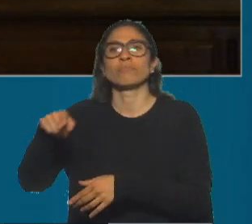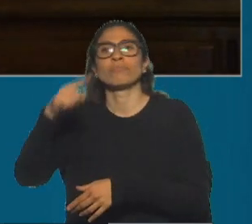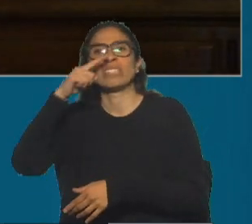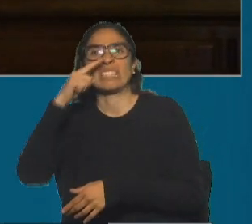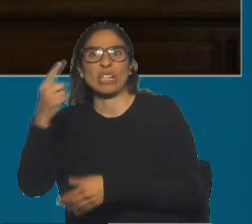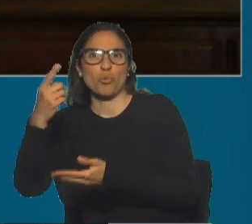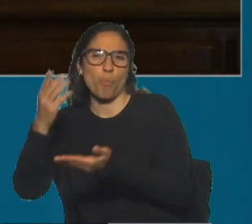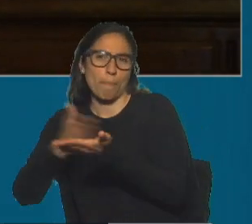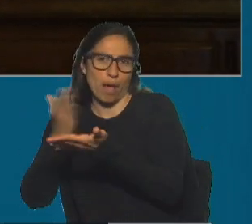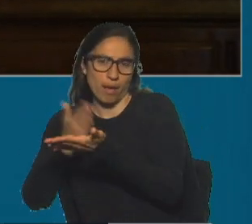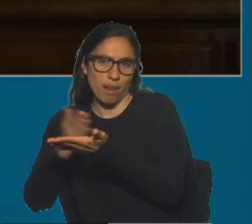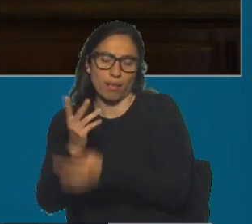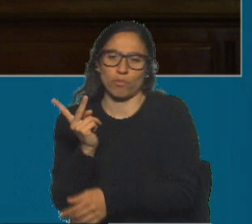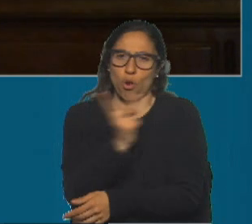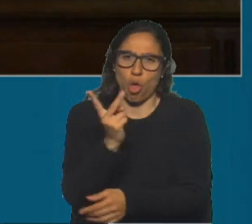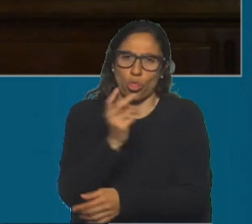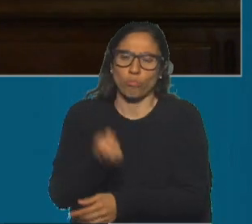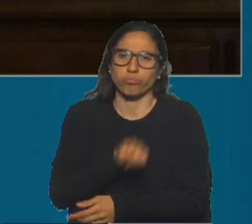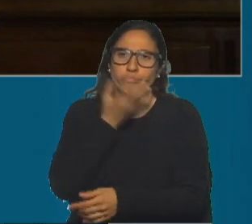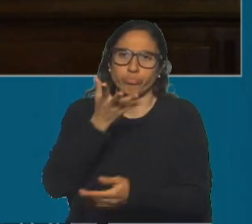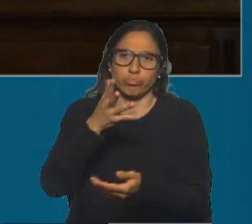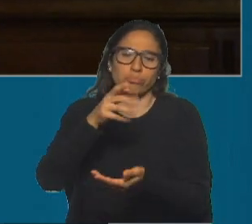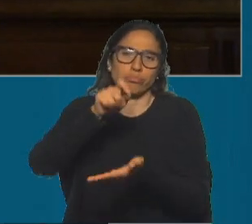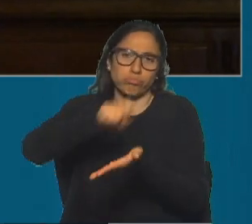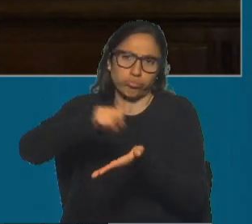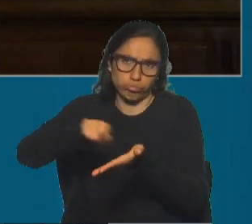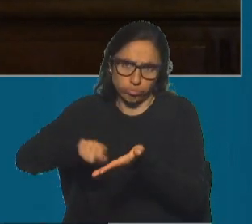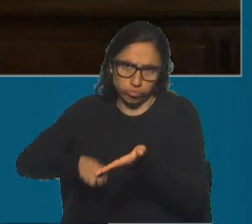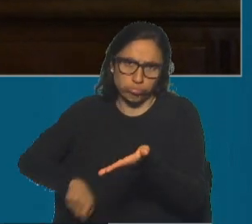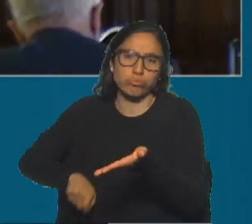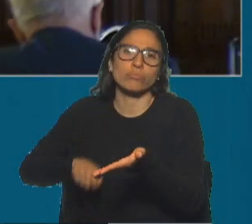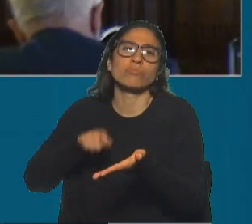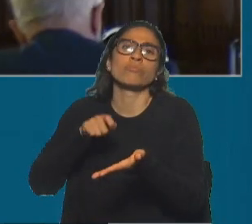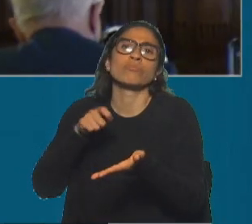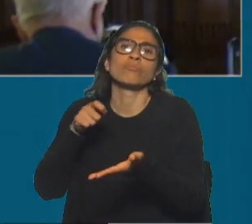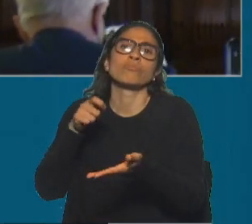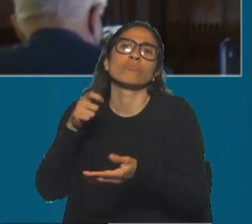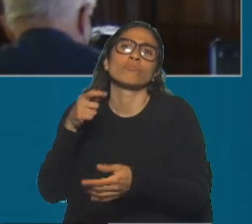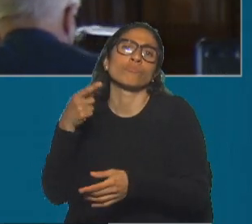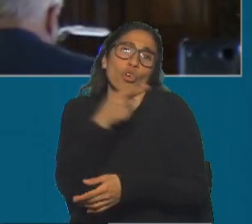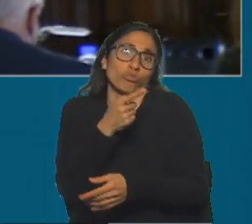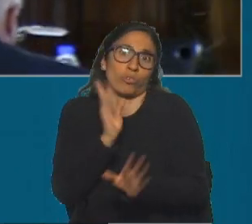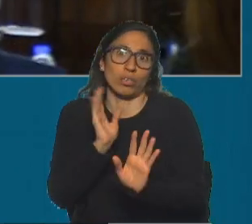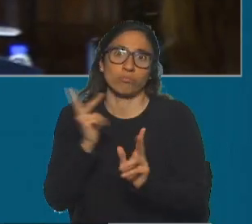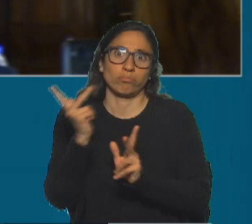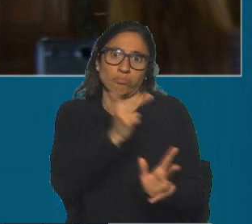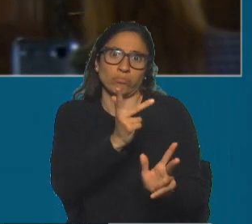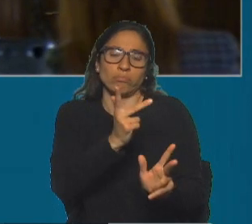y objetan el procedimiento. En el caso de Rossati, concretamente lo que dice es que no hay